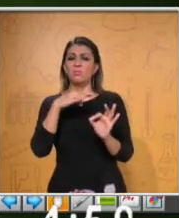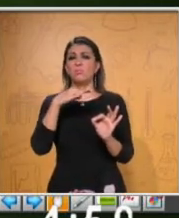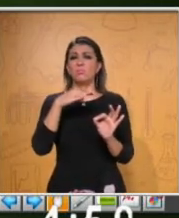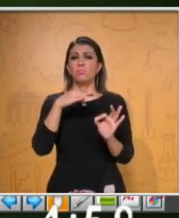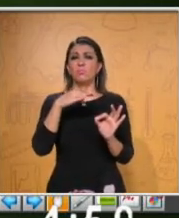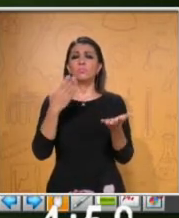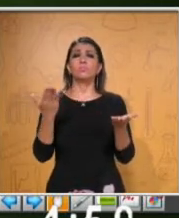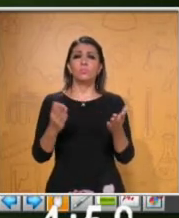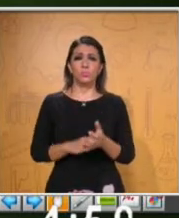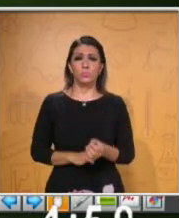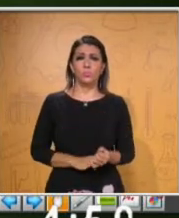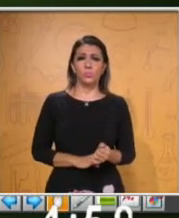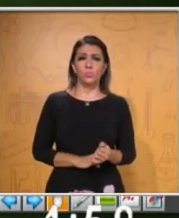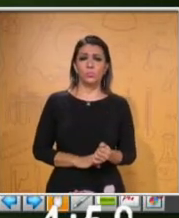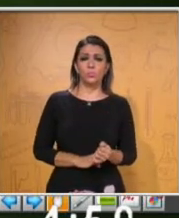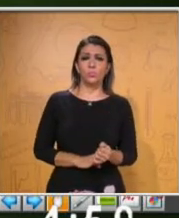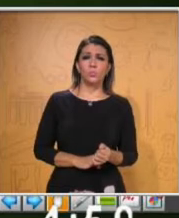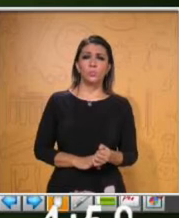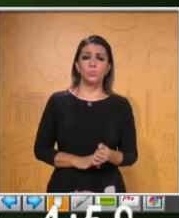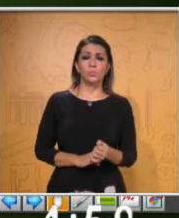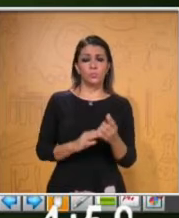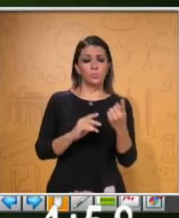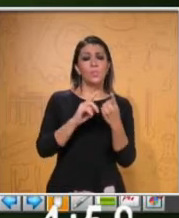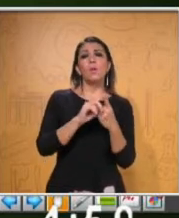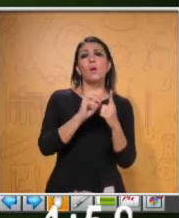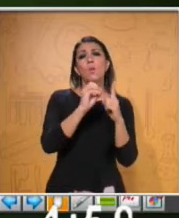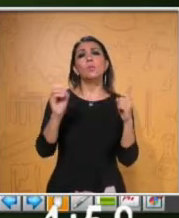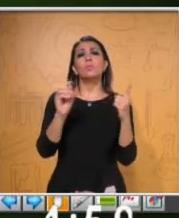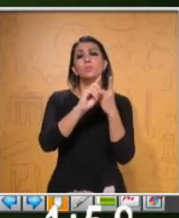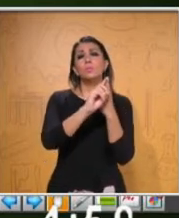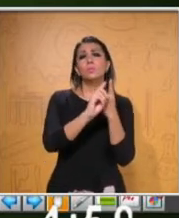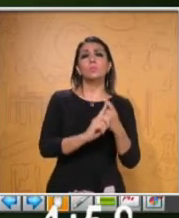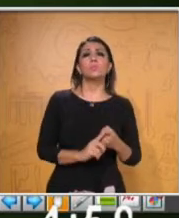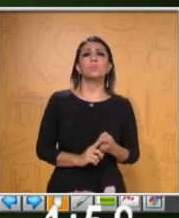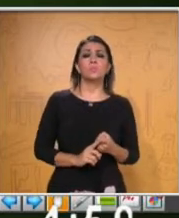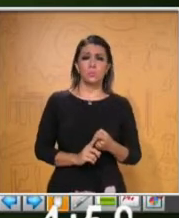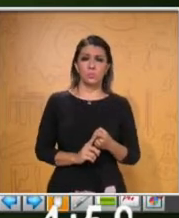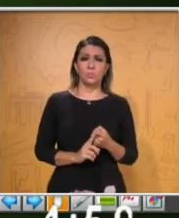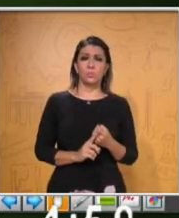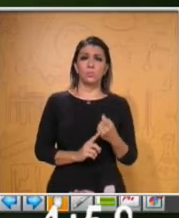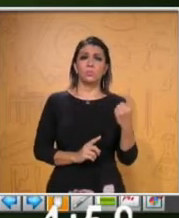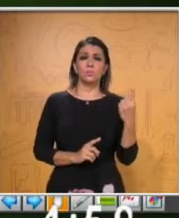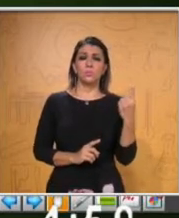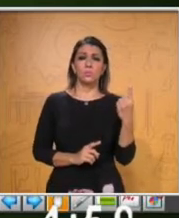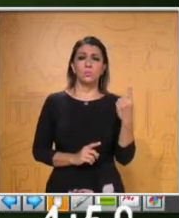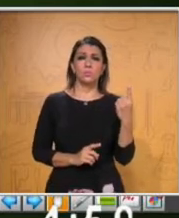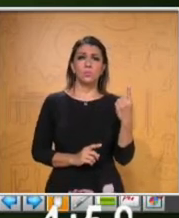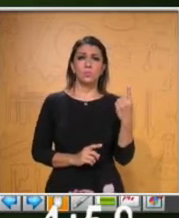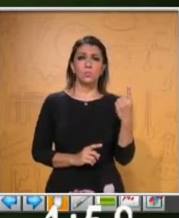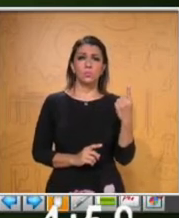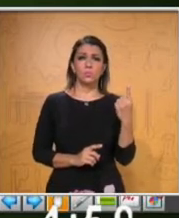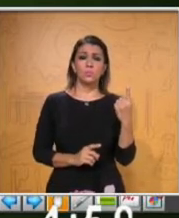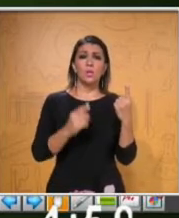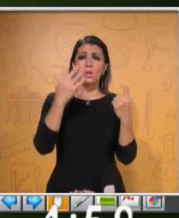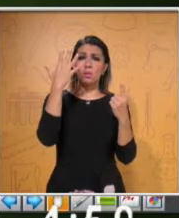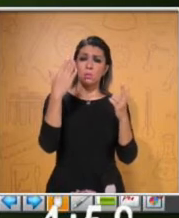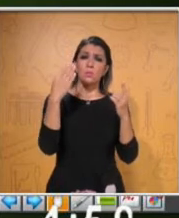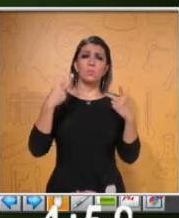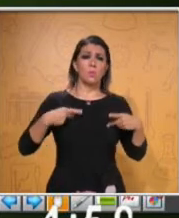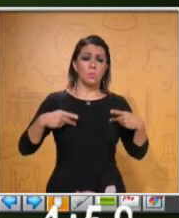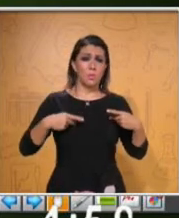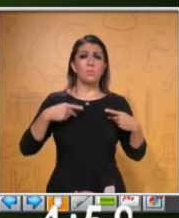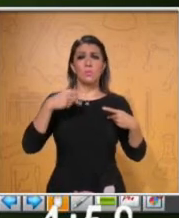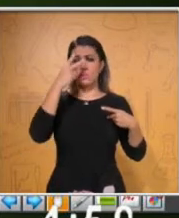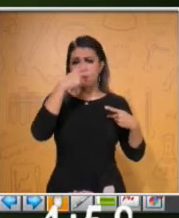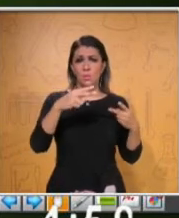o para cada enunciado. About 5,000 people in Mexico use sign language. Dice, cerca de 5,000 personas en